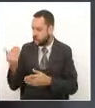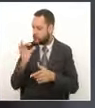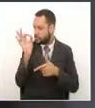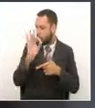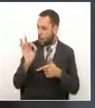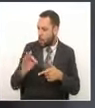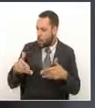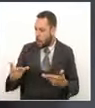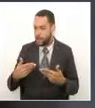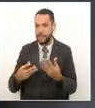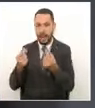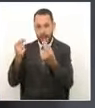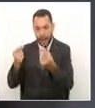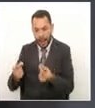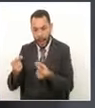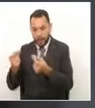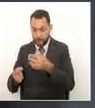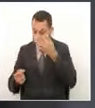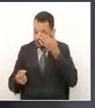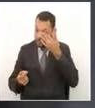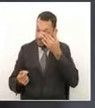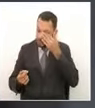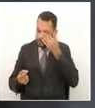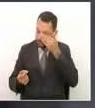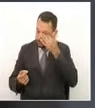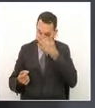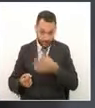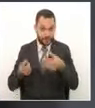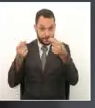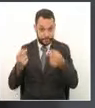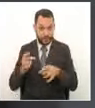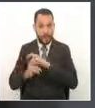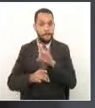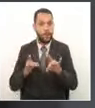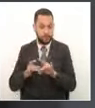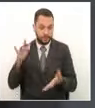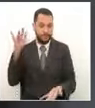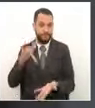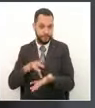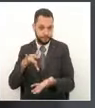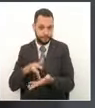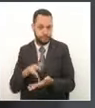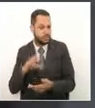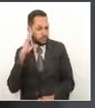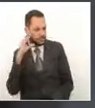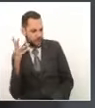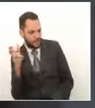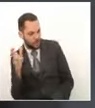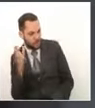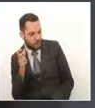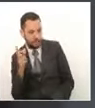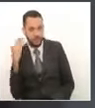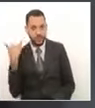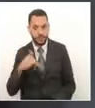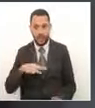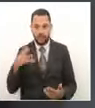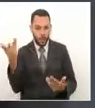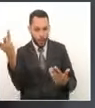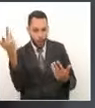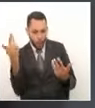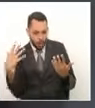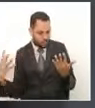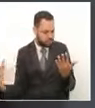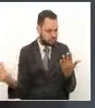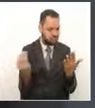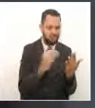hablan y existen los datos, pero ir al territorio es muy importante. Entonces, con esos cuatro meses que